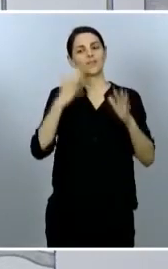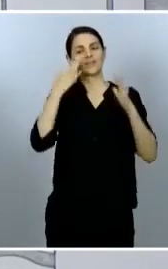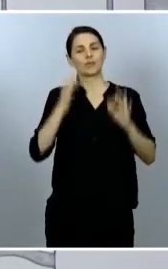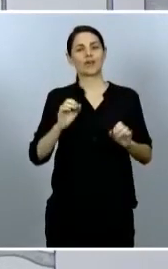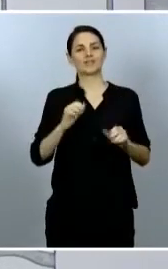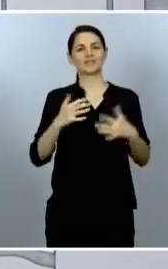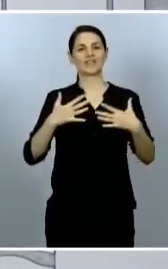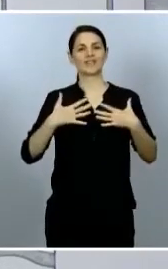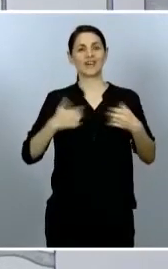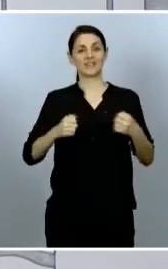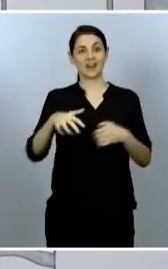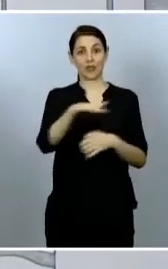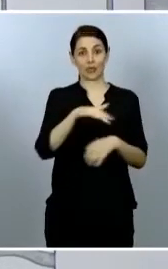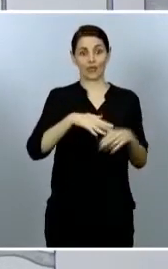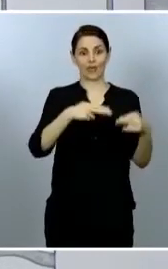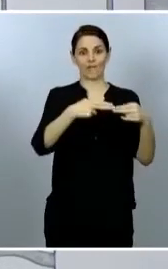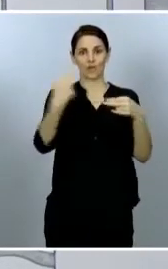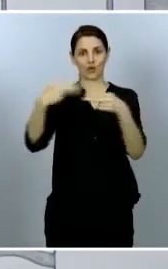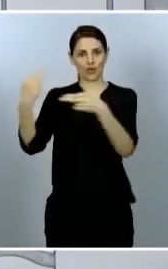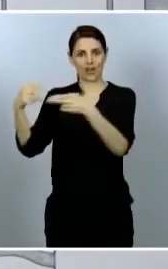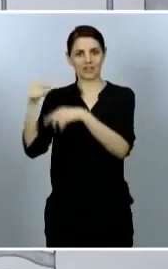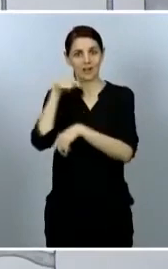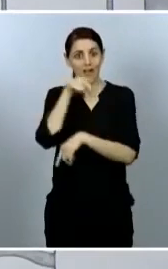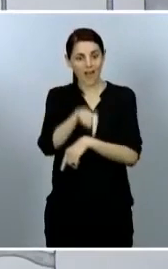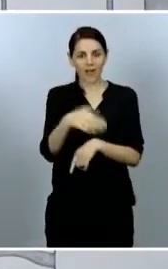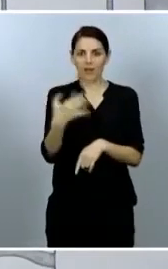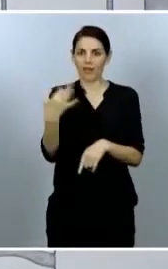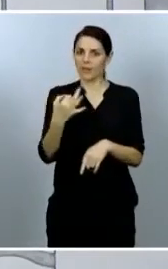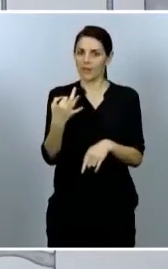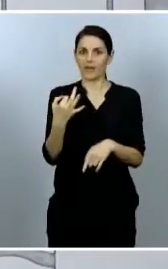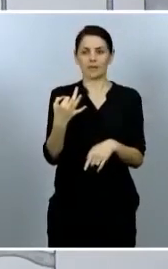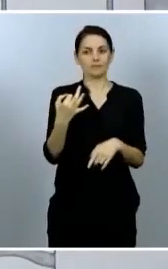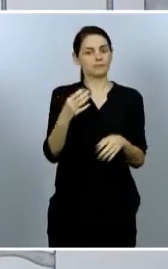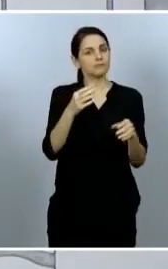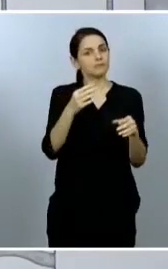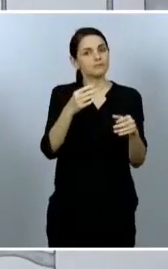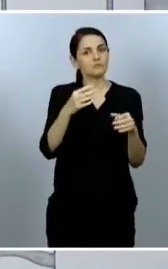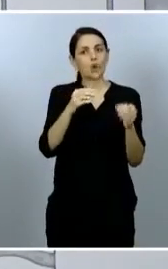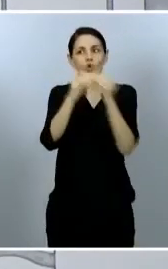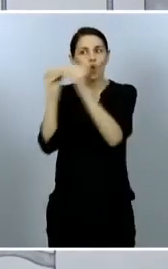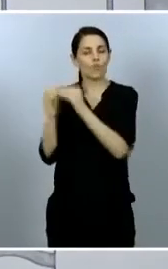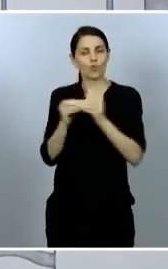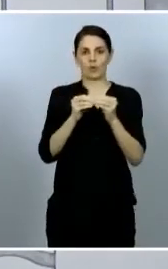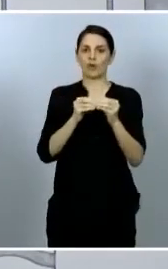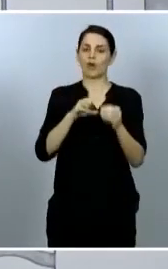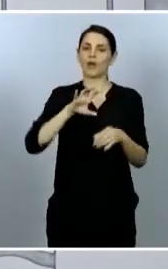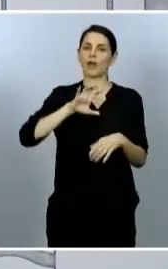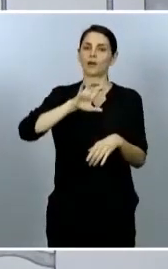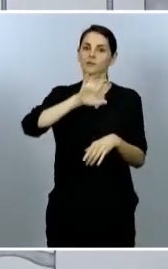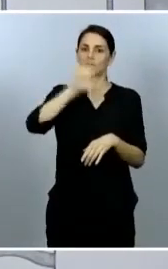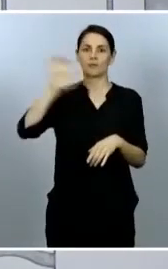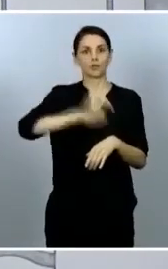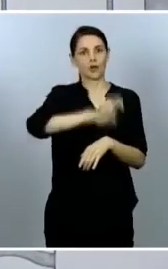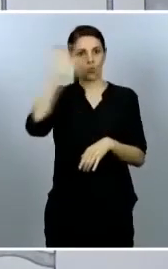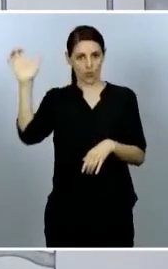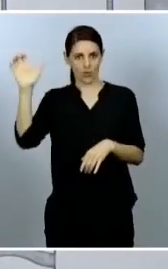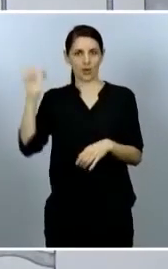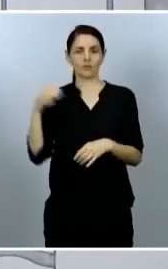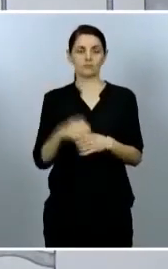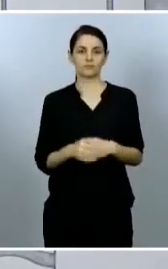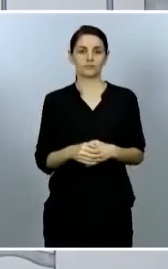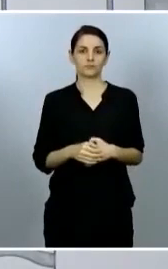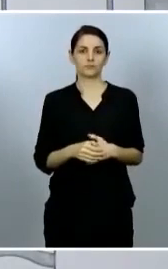comunes a criterios de ambos presidentes en toda la Unión Europea y en el espacio Schengen. Como les digo,